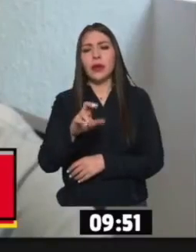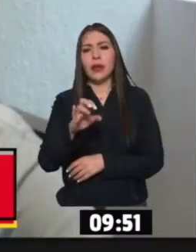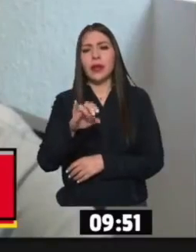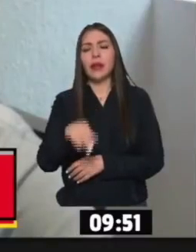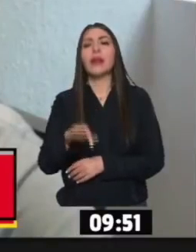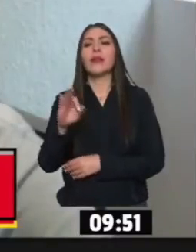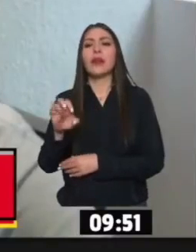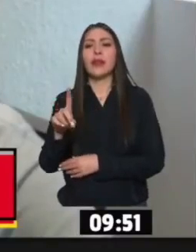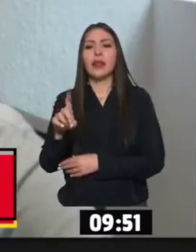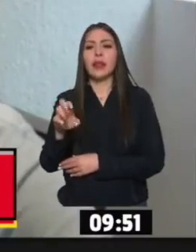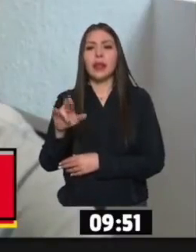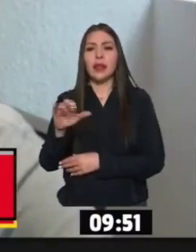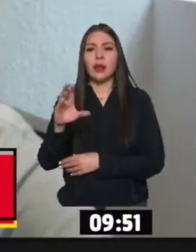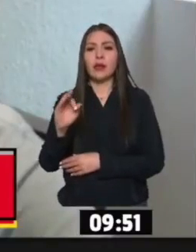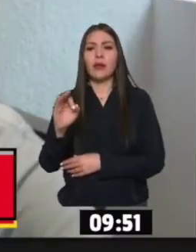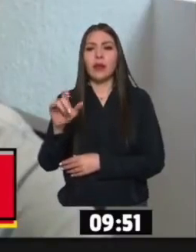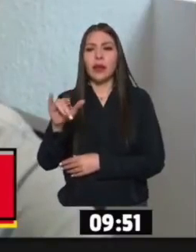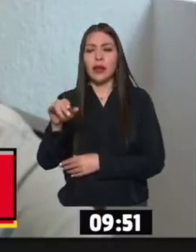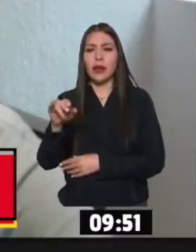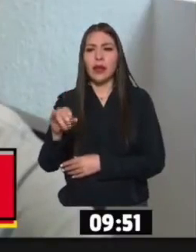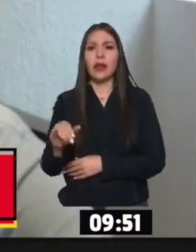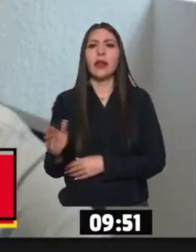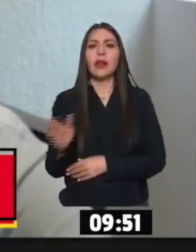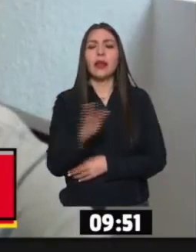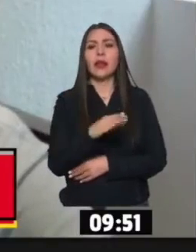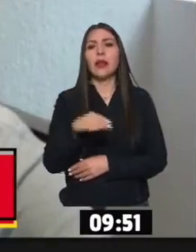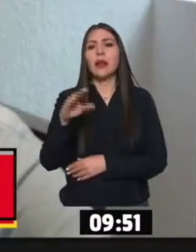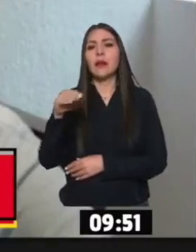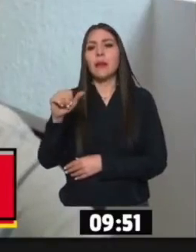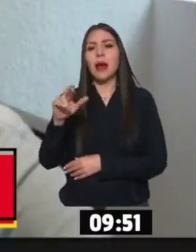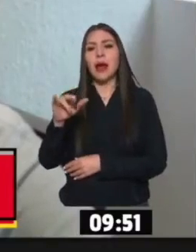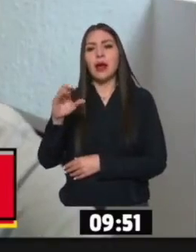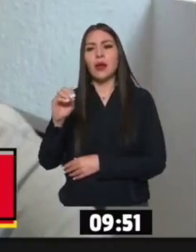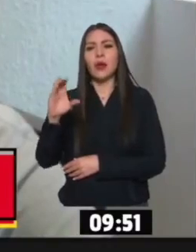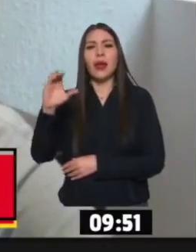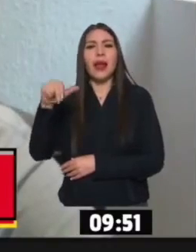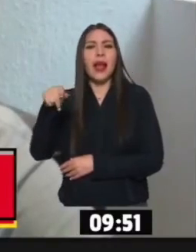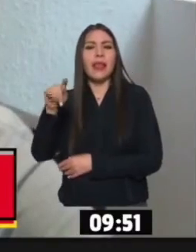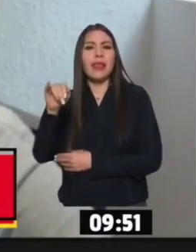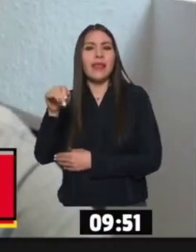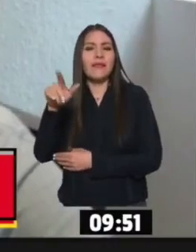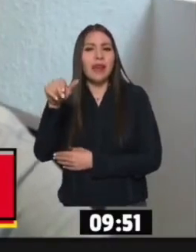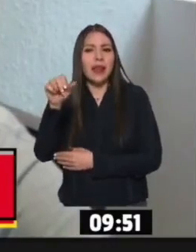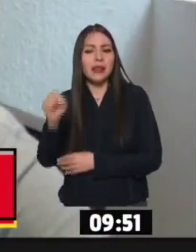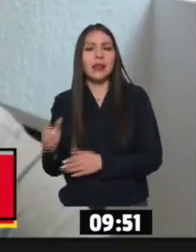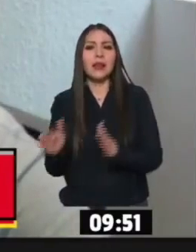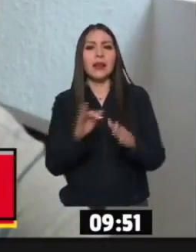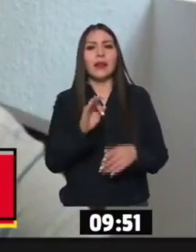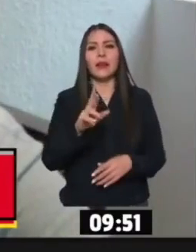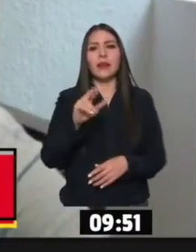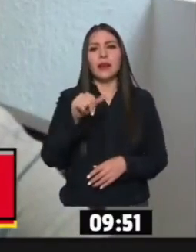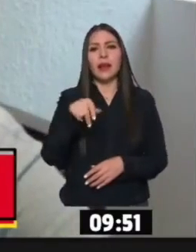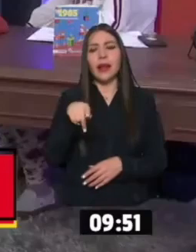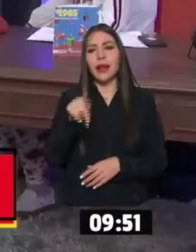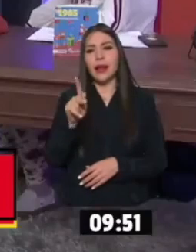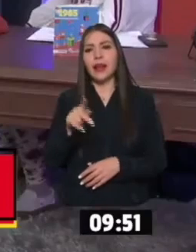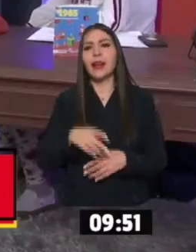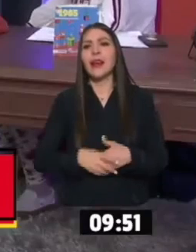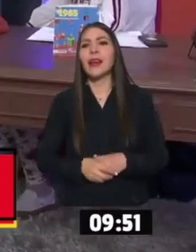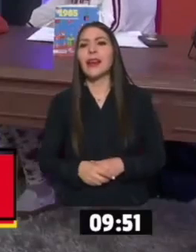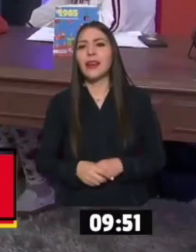Fellini, Mario Moreno Cantinflas. Uy. Frank Zappa. Frank Zaka. No.